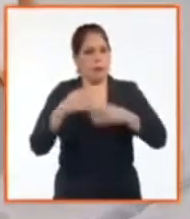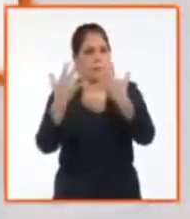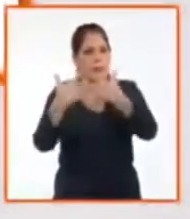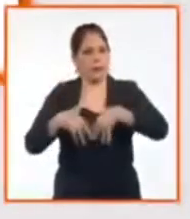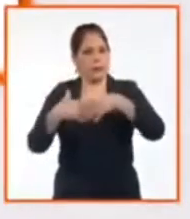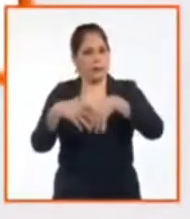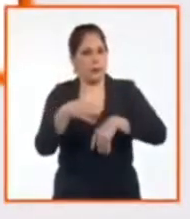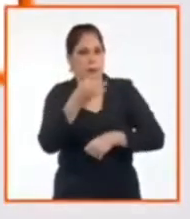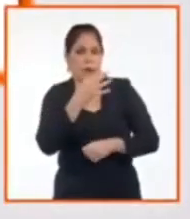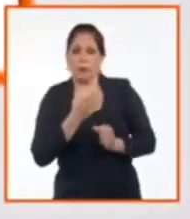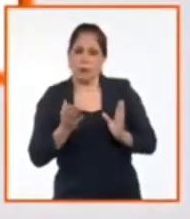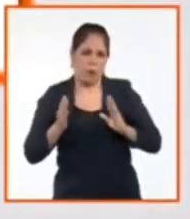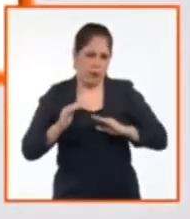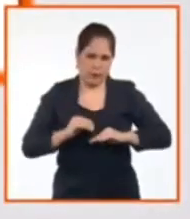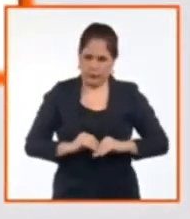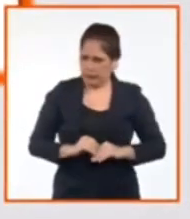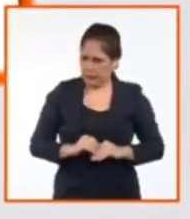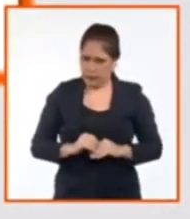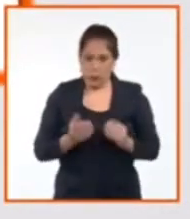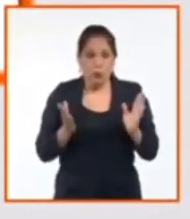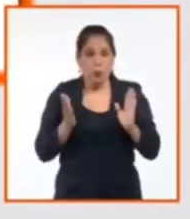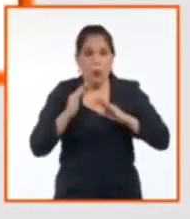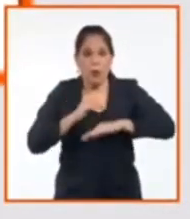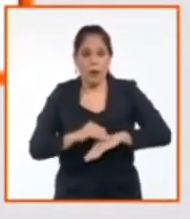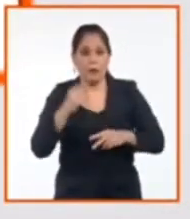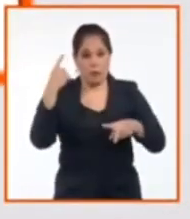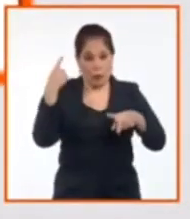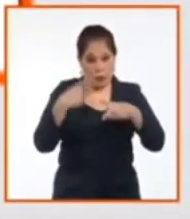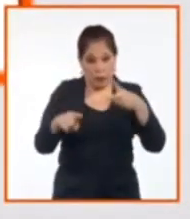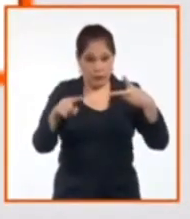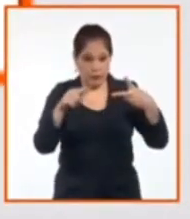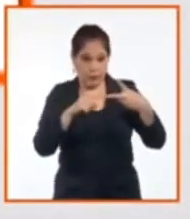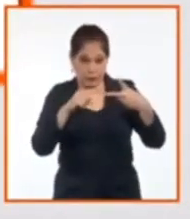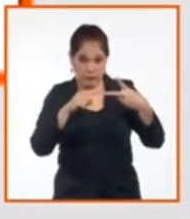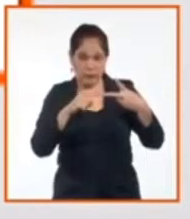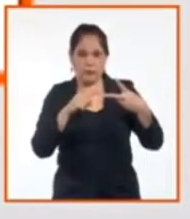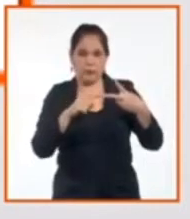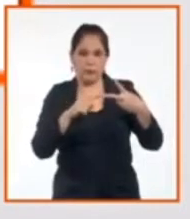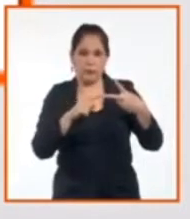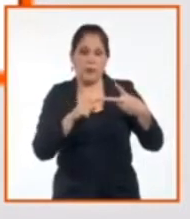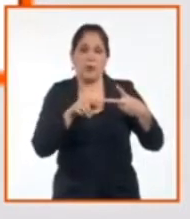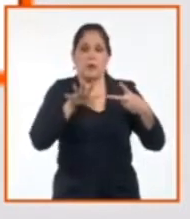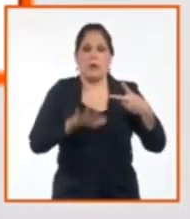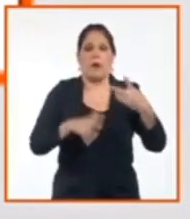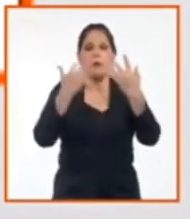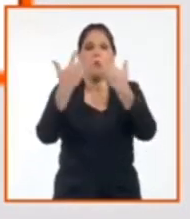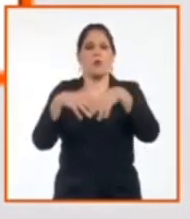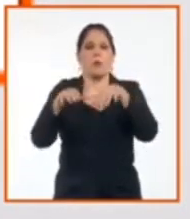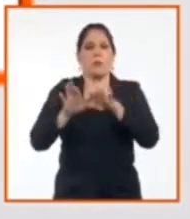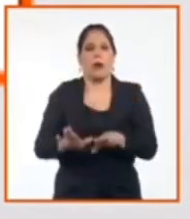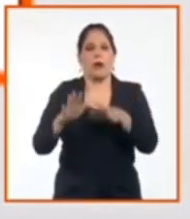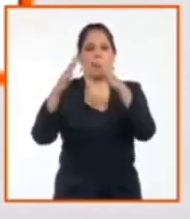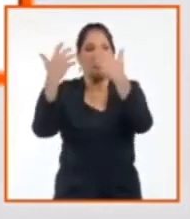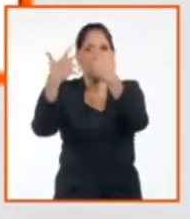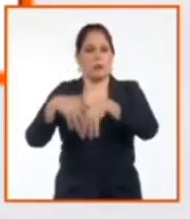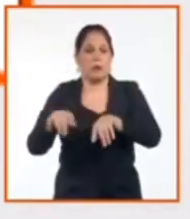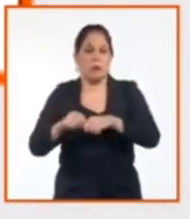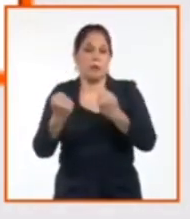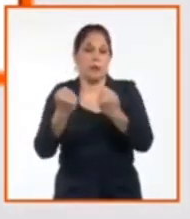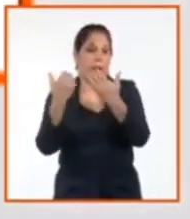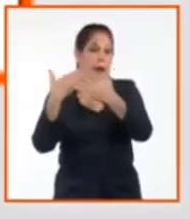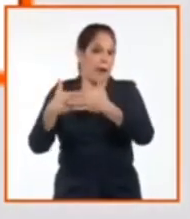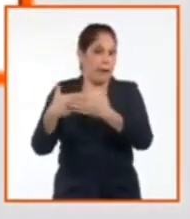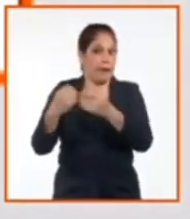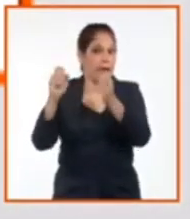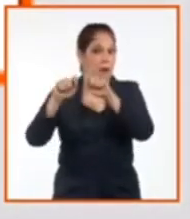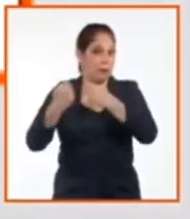se necesitan para producir. Y la otra causa es, bueno, paradas en las plantas de producción, por rotura que ocurre en algún momento